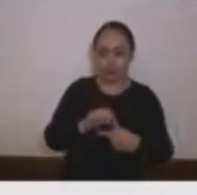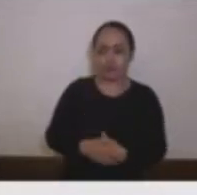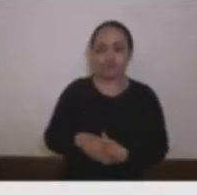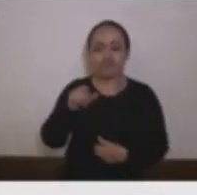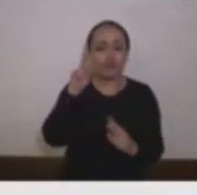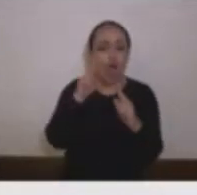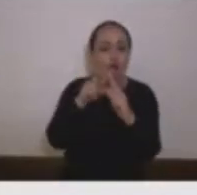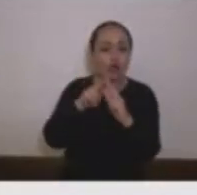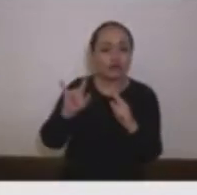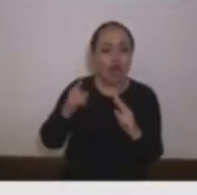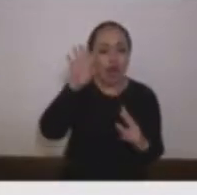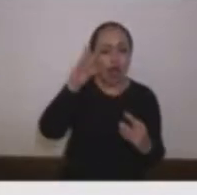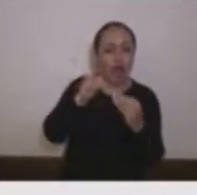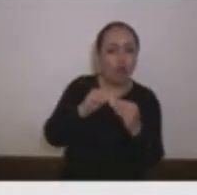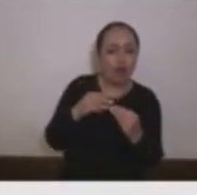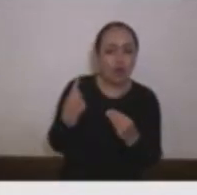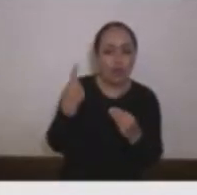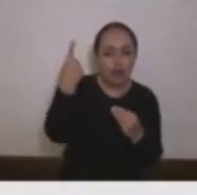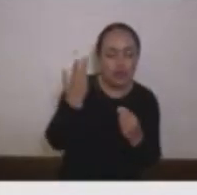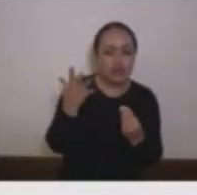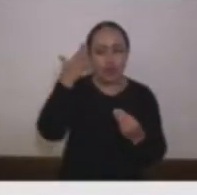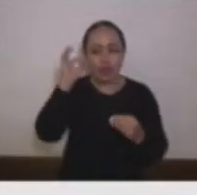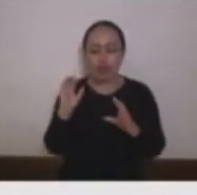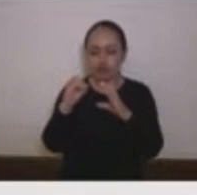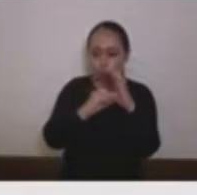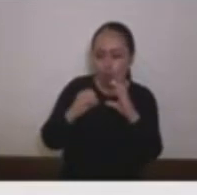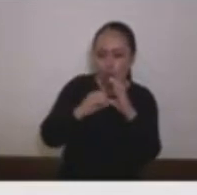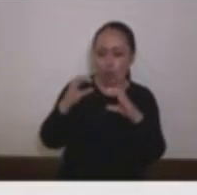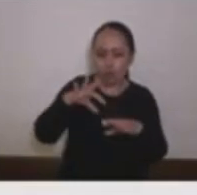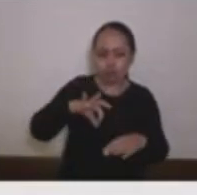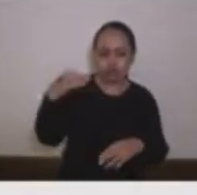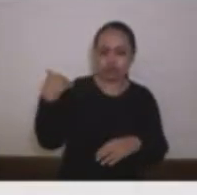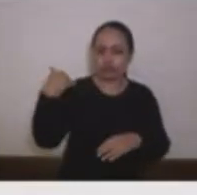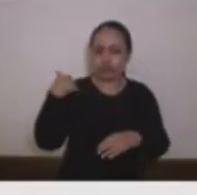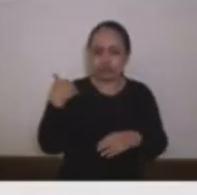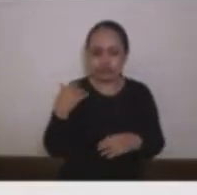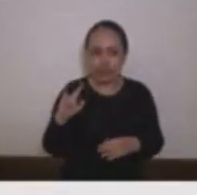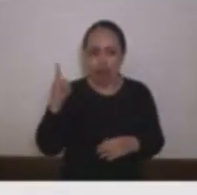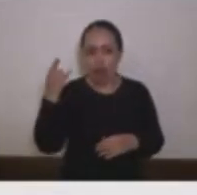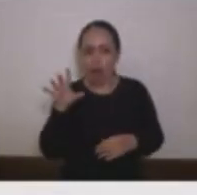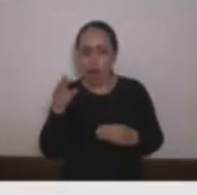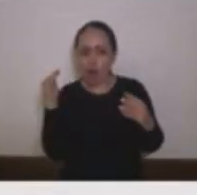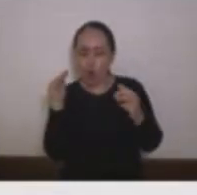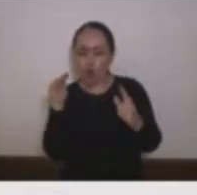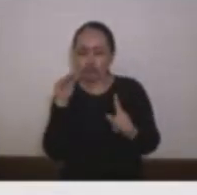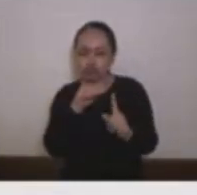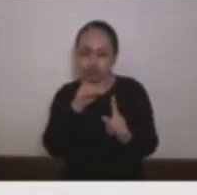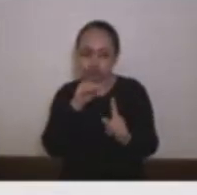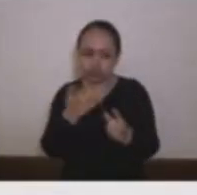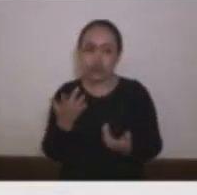participado en un acuerdo político como para la elección de contralor si conoce usted el denominado pacto de Palo Grande